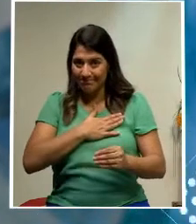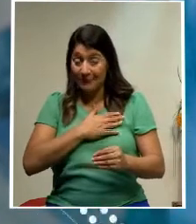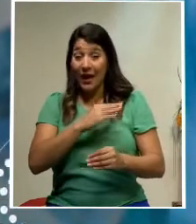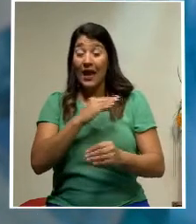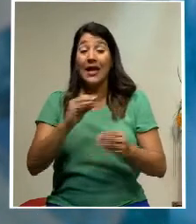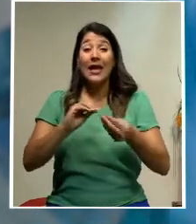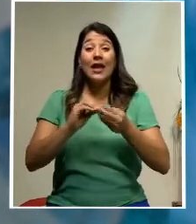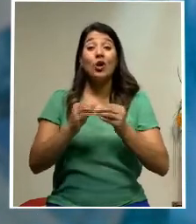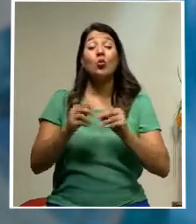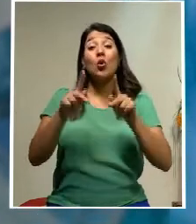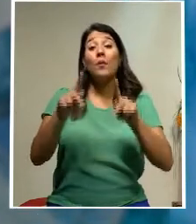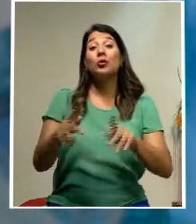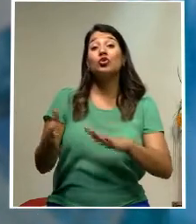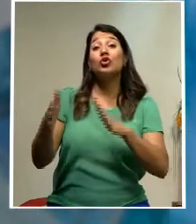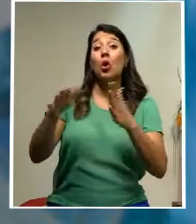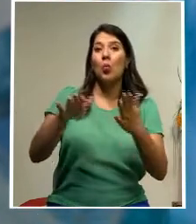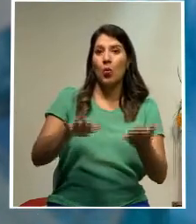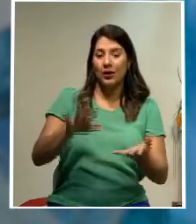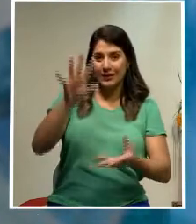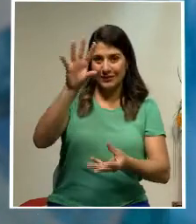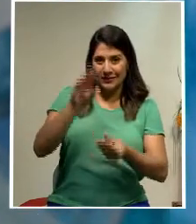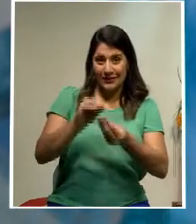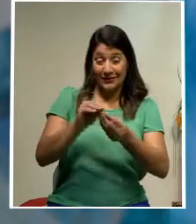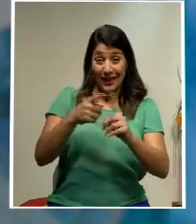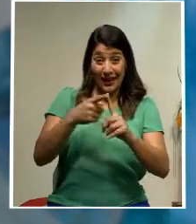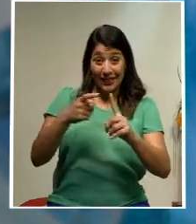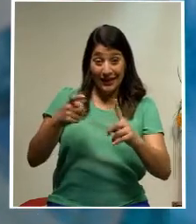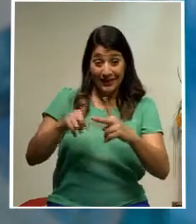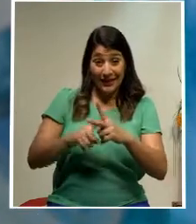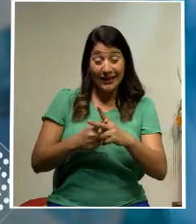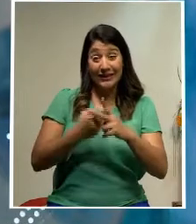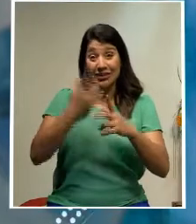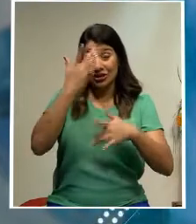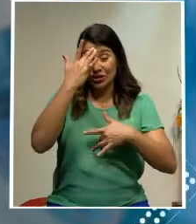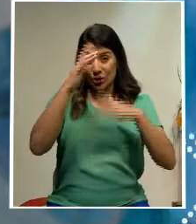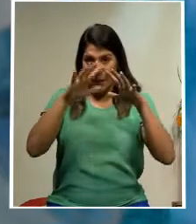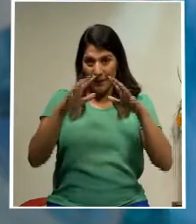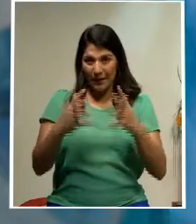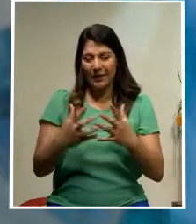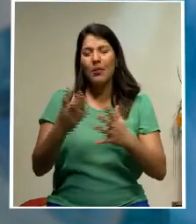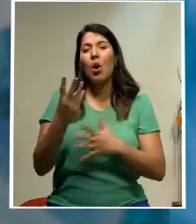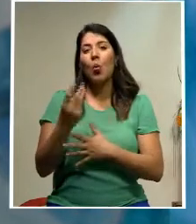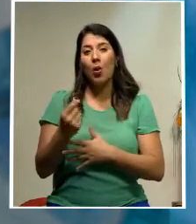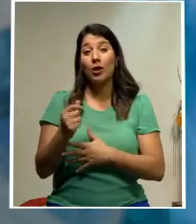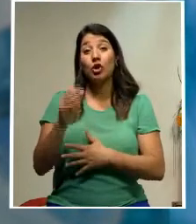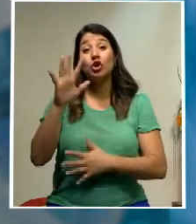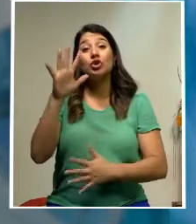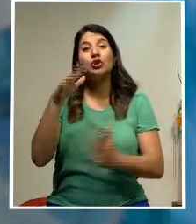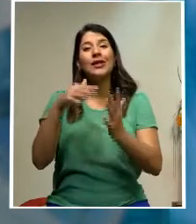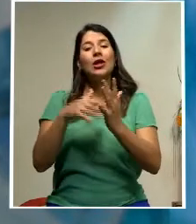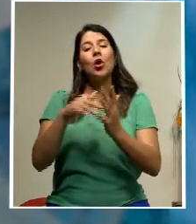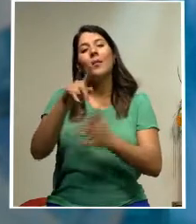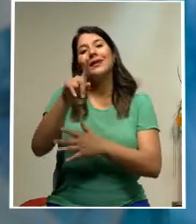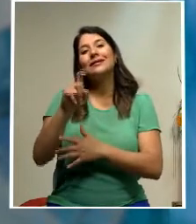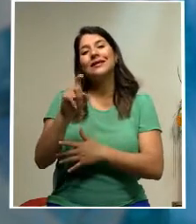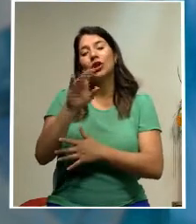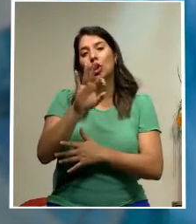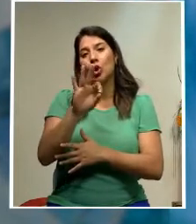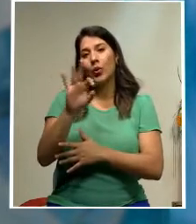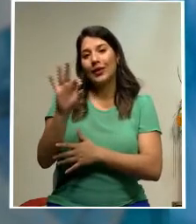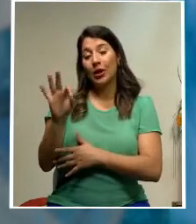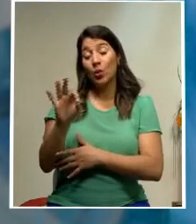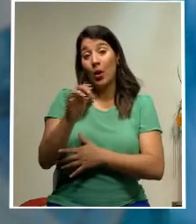de muertos que ha provocado la pandemia en nuestro país llega a 5.199